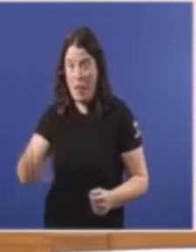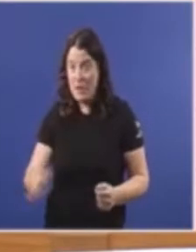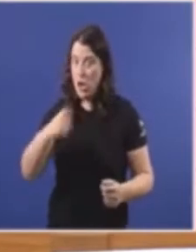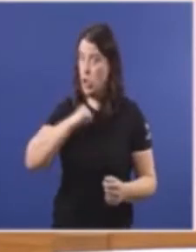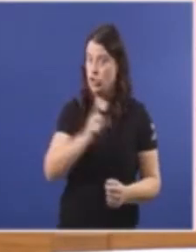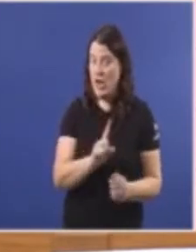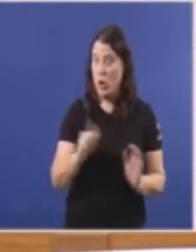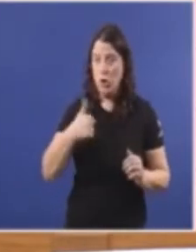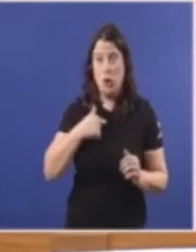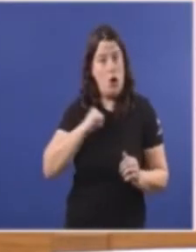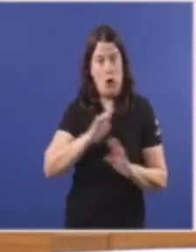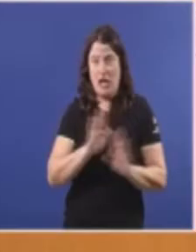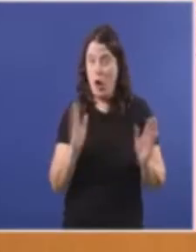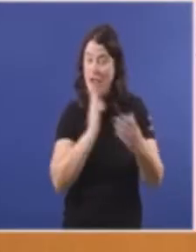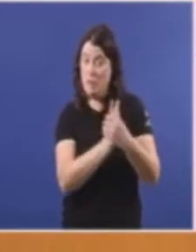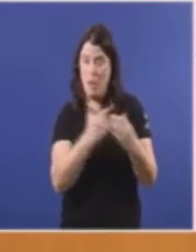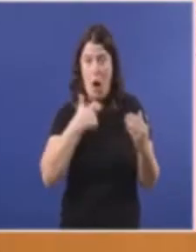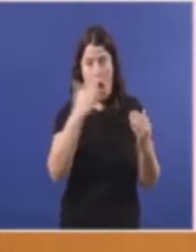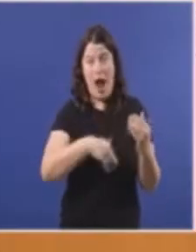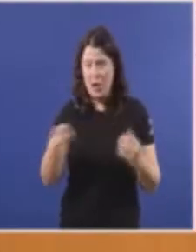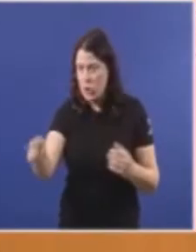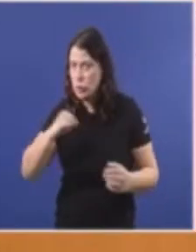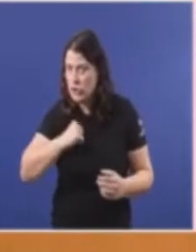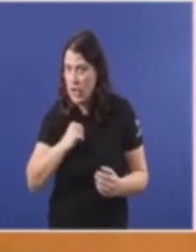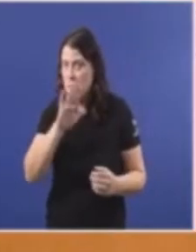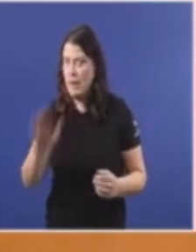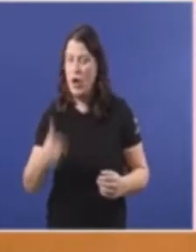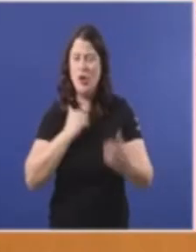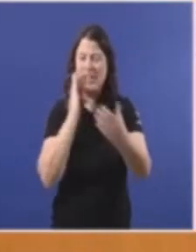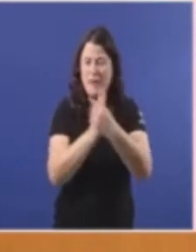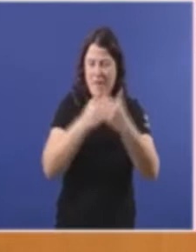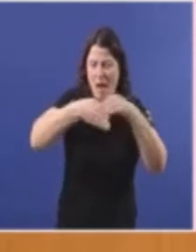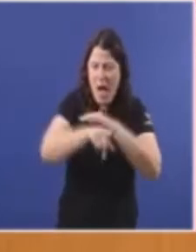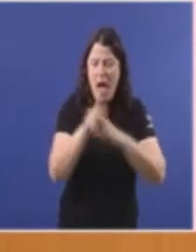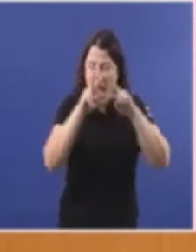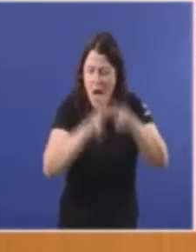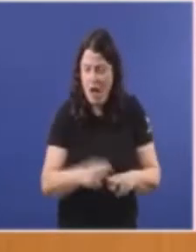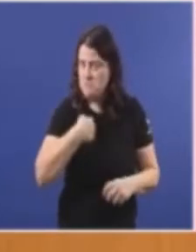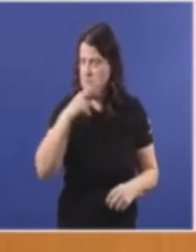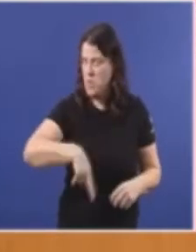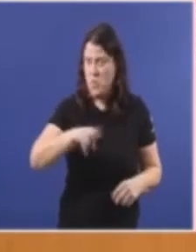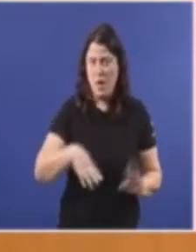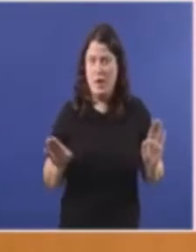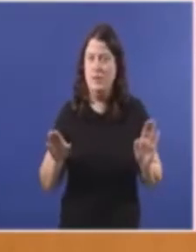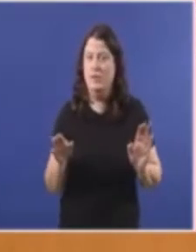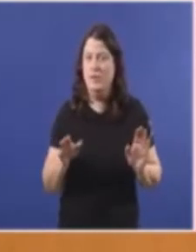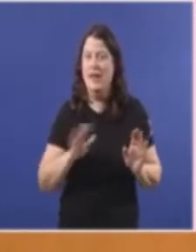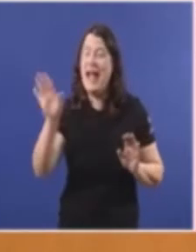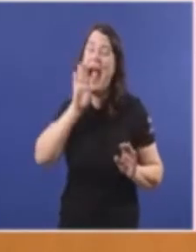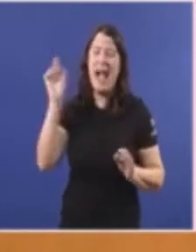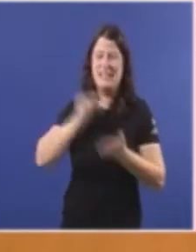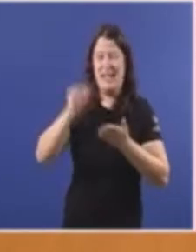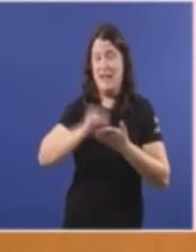Eu non Non señoría Non entro nunca Nos expedientes Da inspección médica Nin xiquera Cando foi un secretario